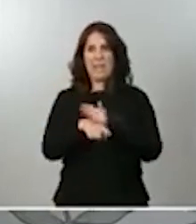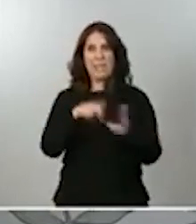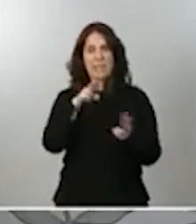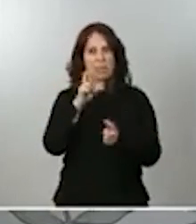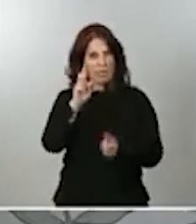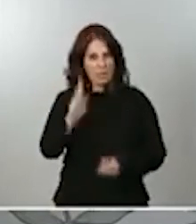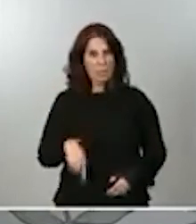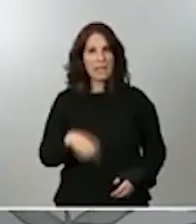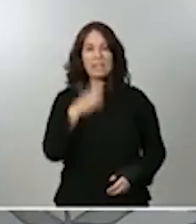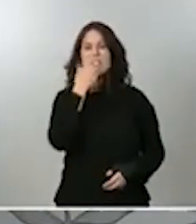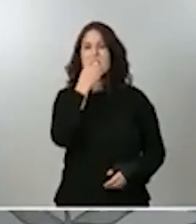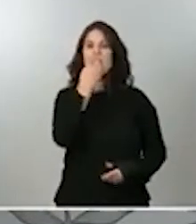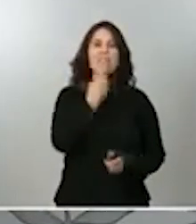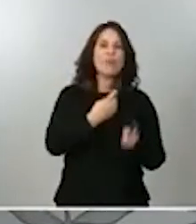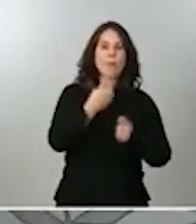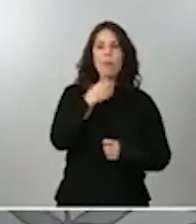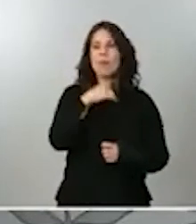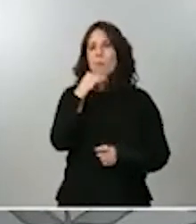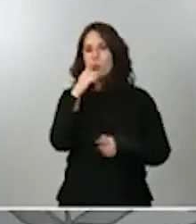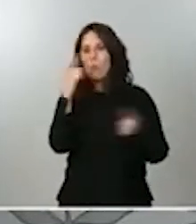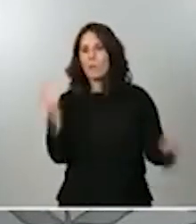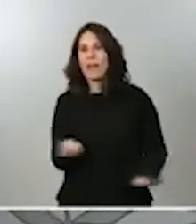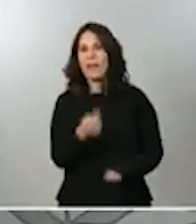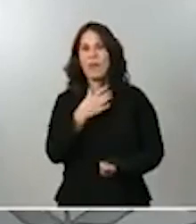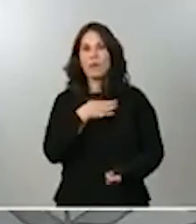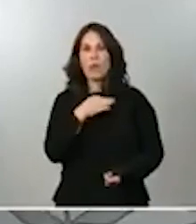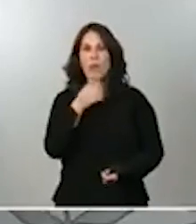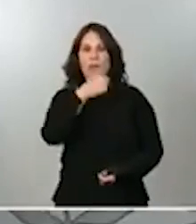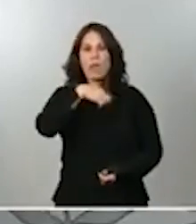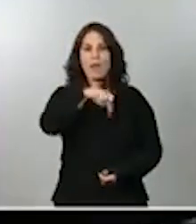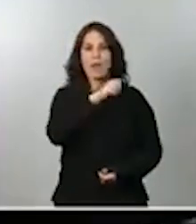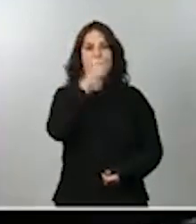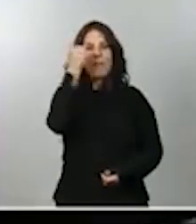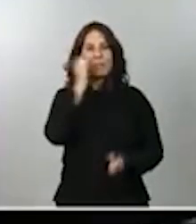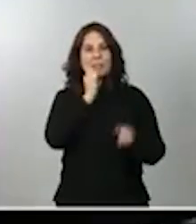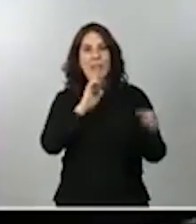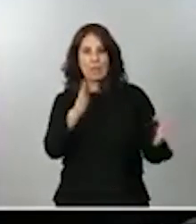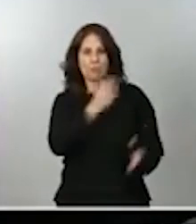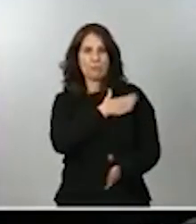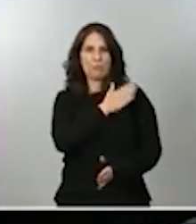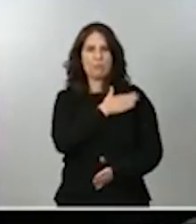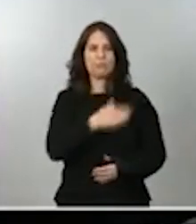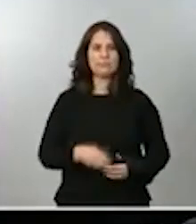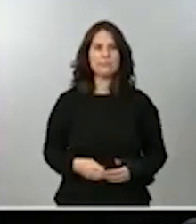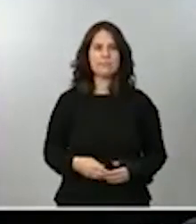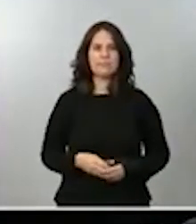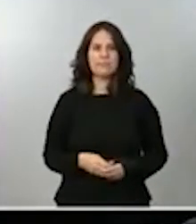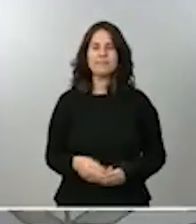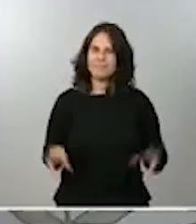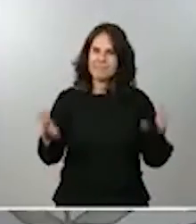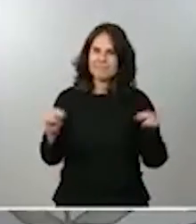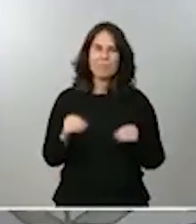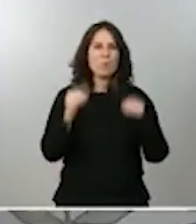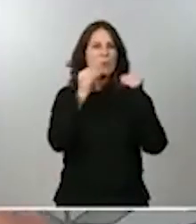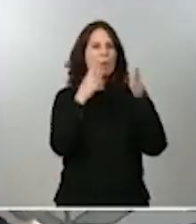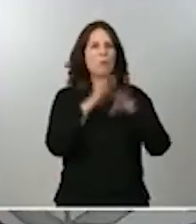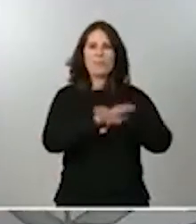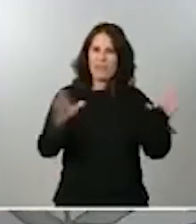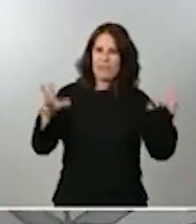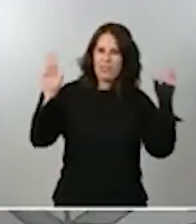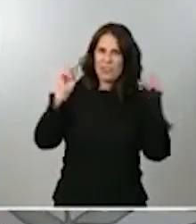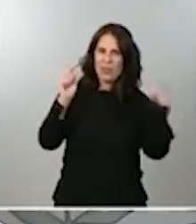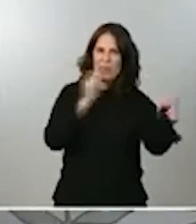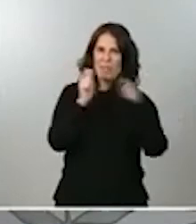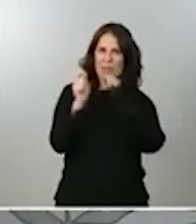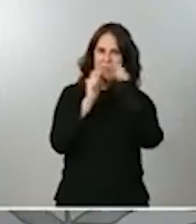información publicada que pueda ilustrar la pregunta que usted me hacía muy bien pues aquí dejamos esta rueda de prensa dando las